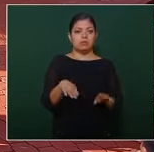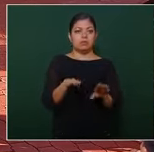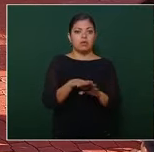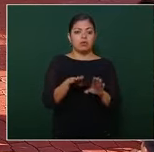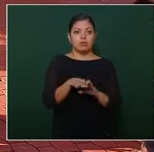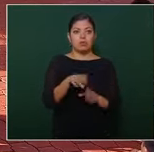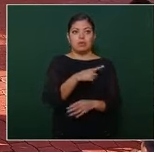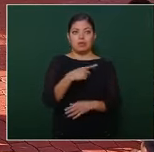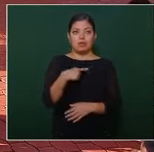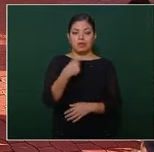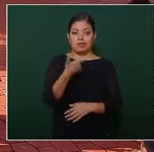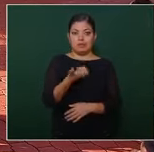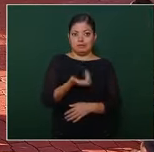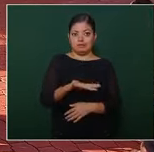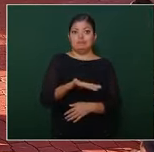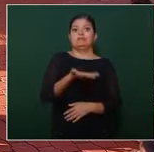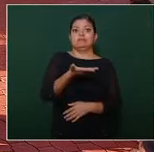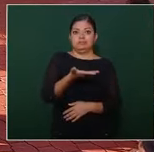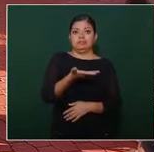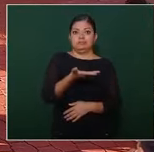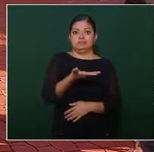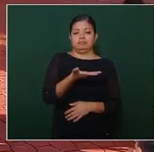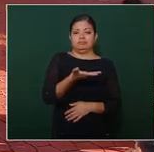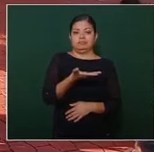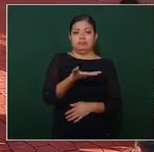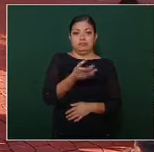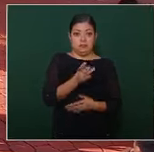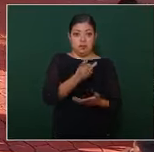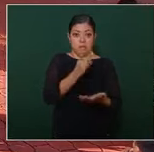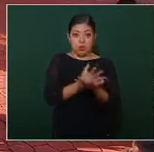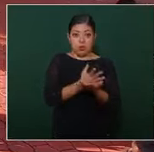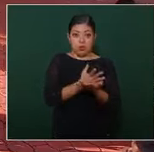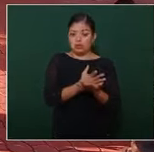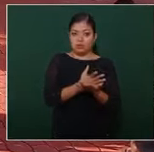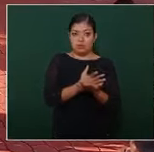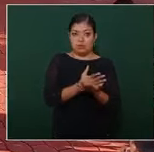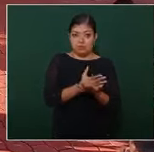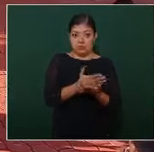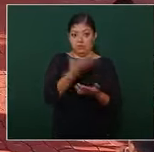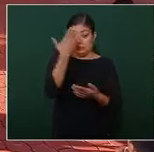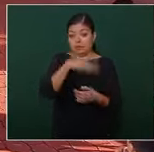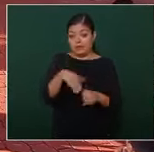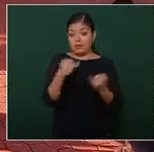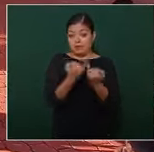el salario sino también de la importancia que tiene